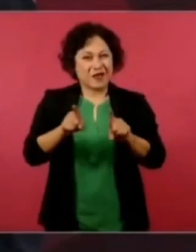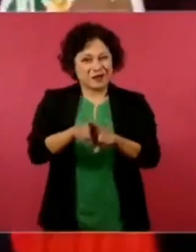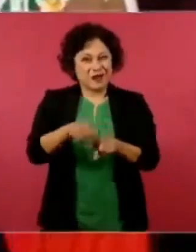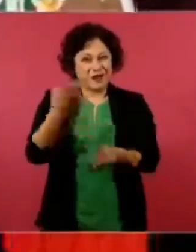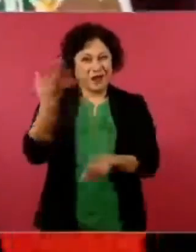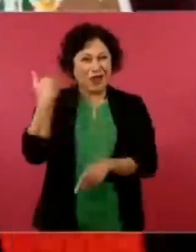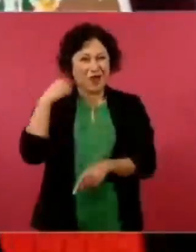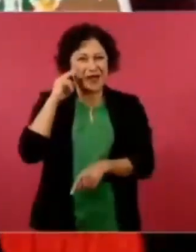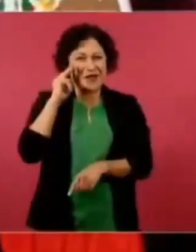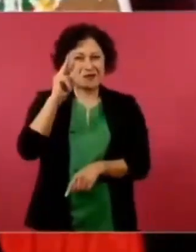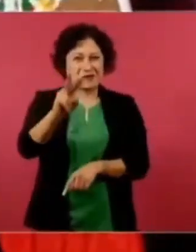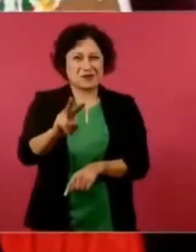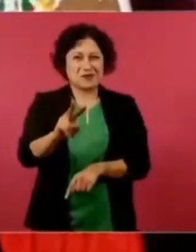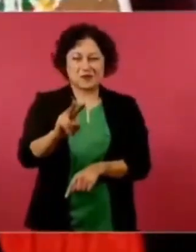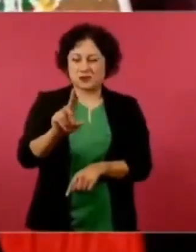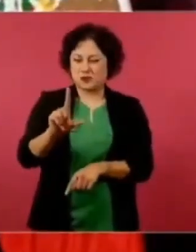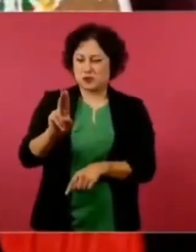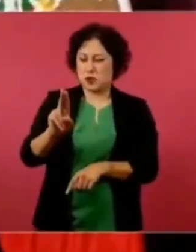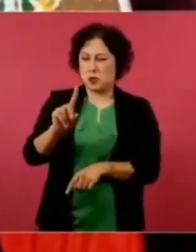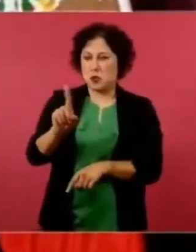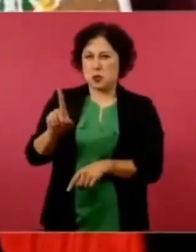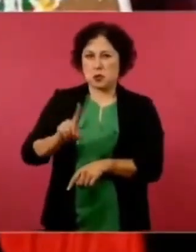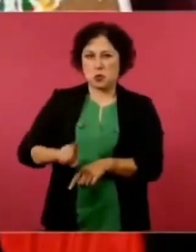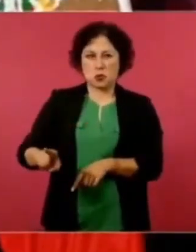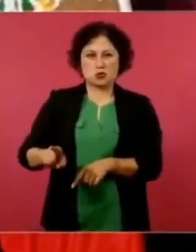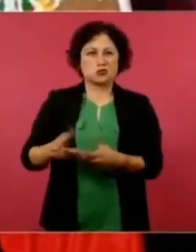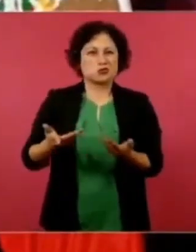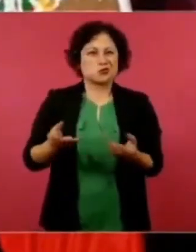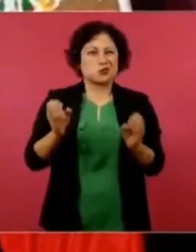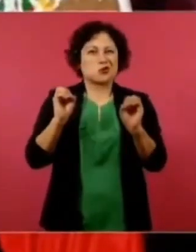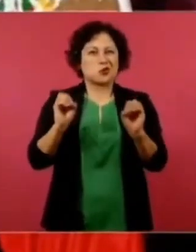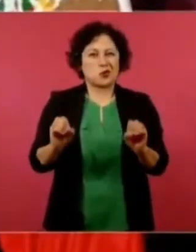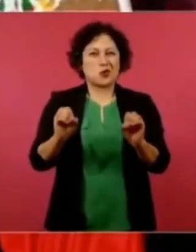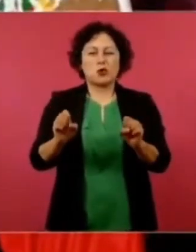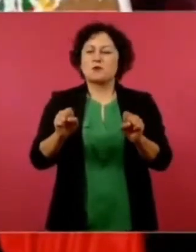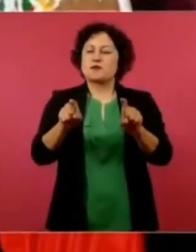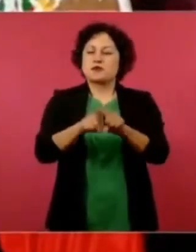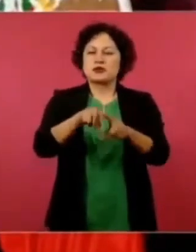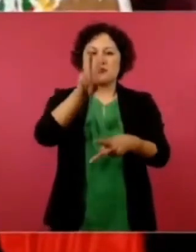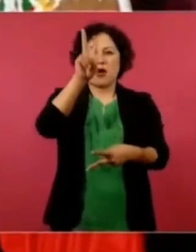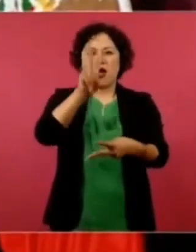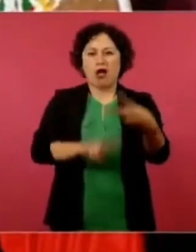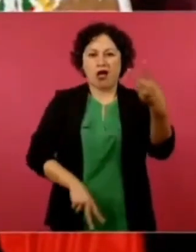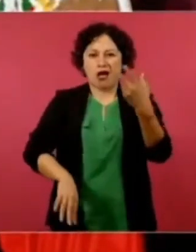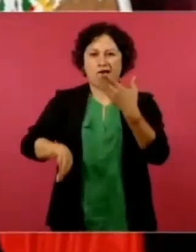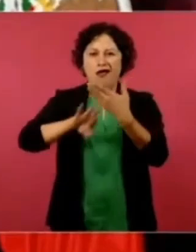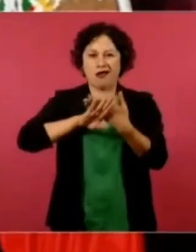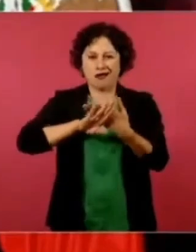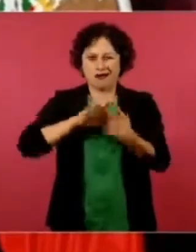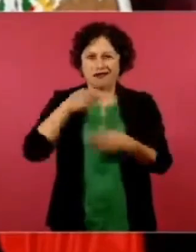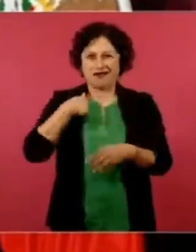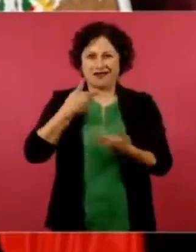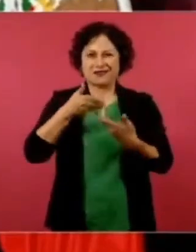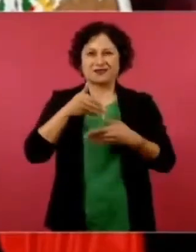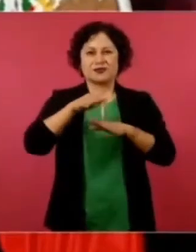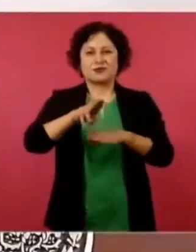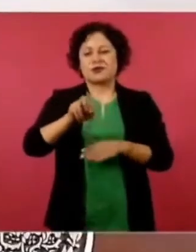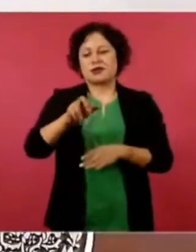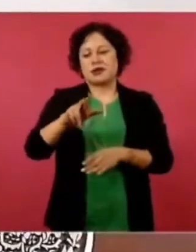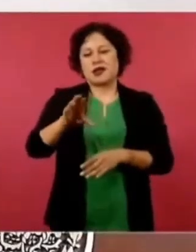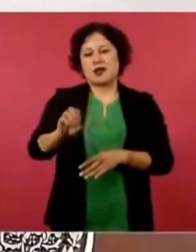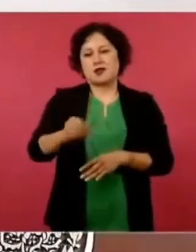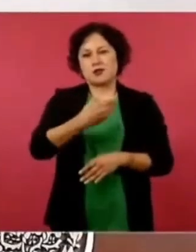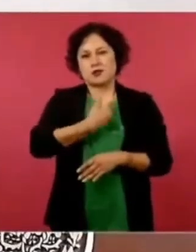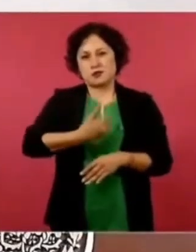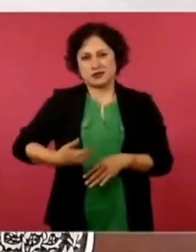como la campaña, repito, el de muchas